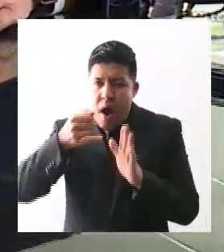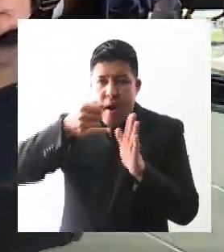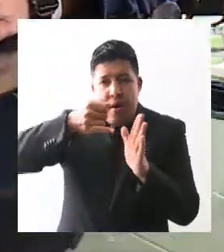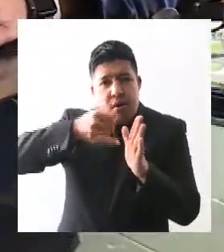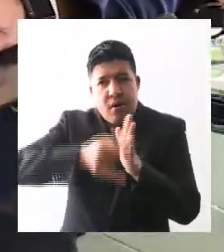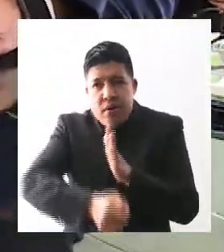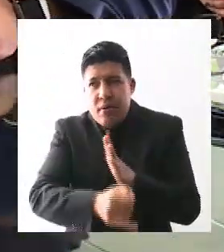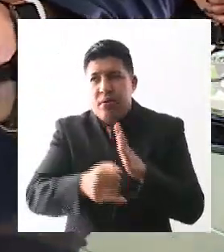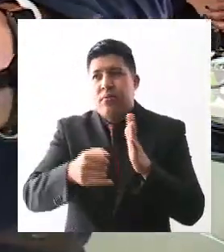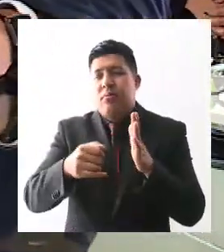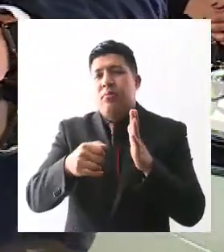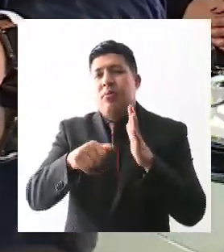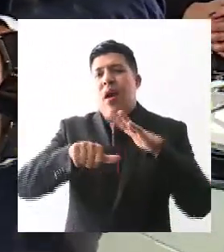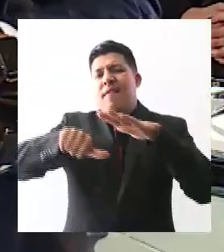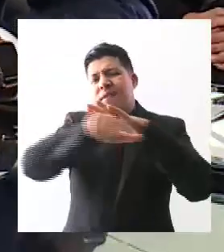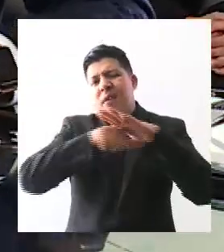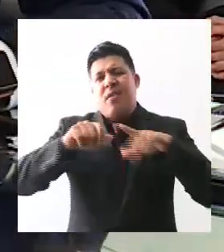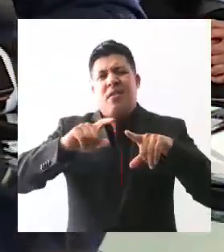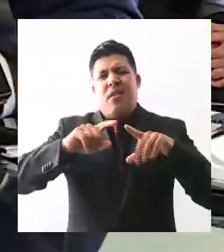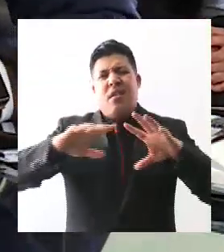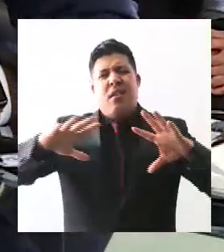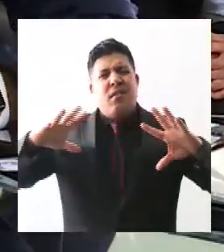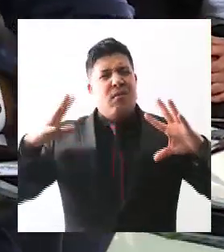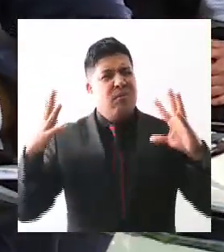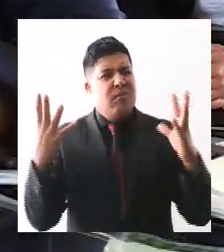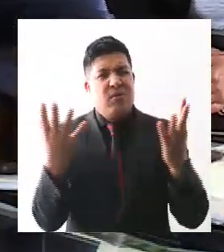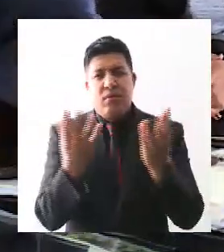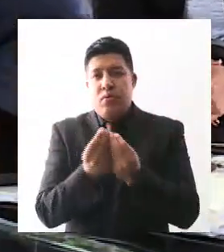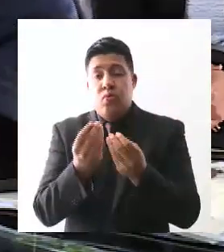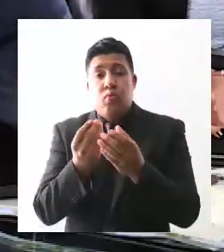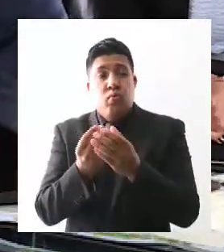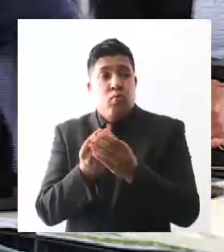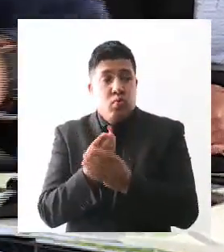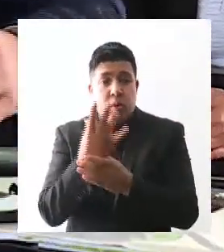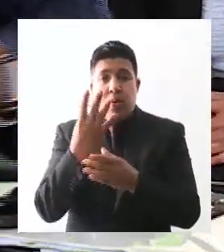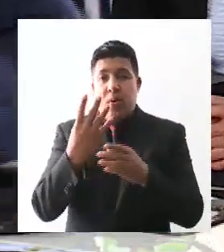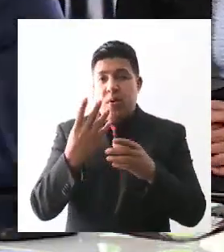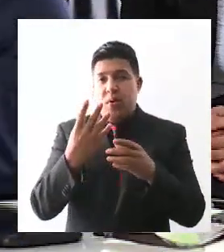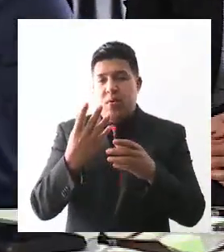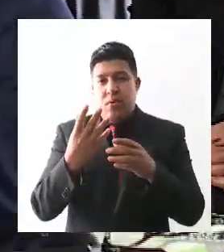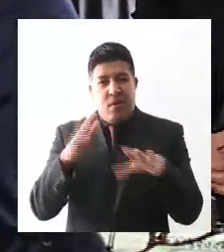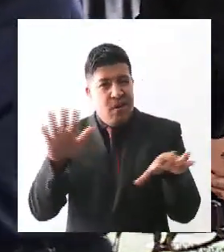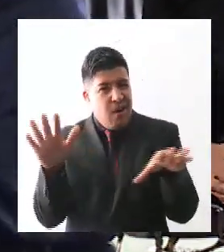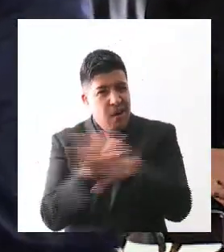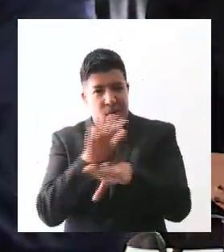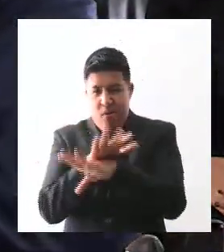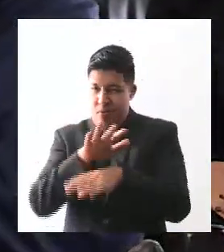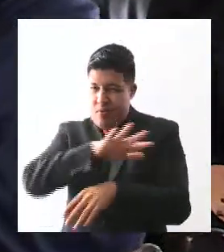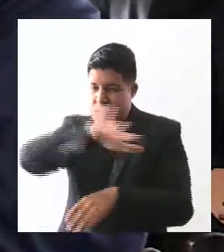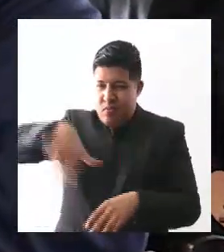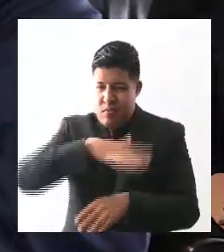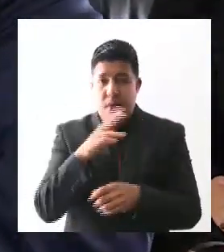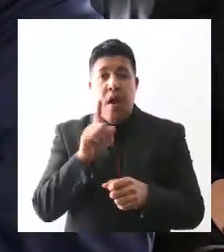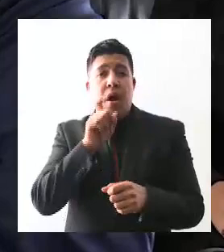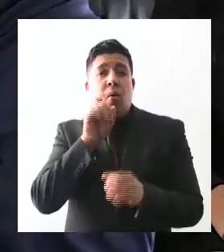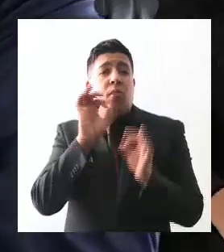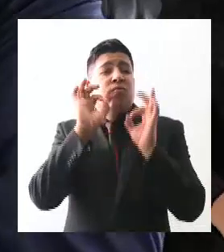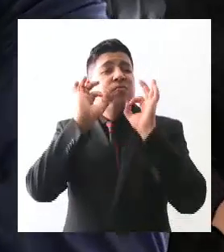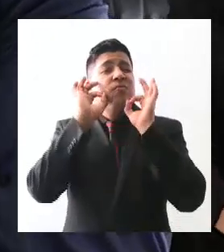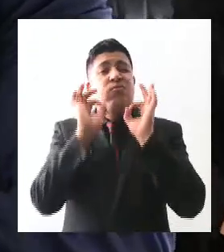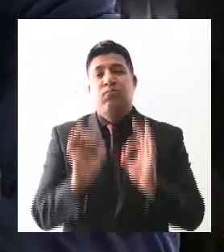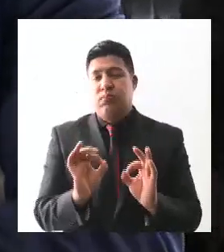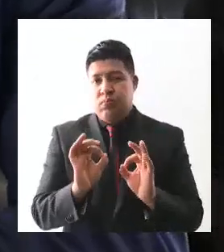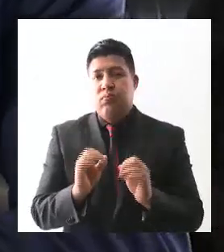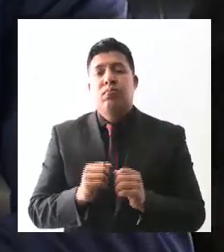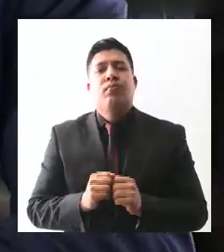ambientales, de una nueva gestión, una nueva gestión del agua. ¿Qué sucede? Que hoy por hoy no hemos podido avanzar,